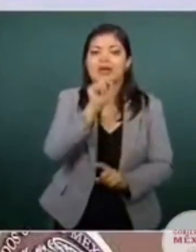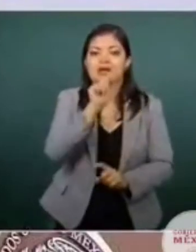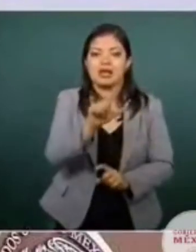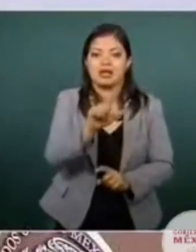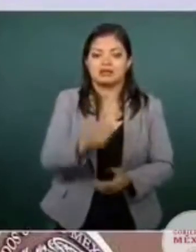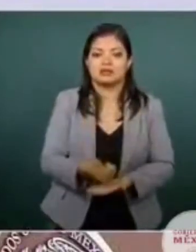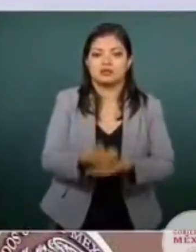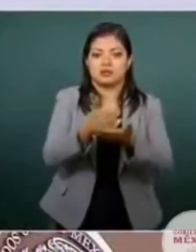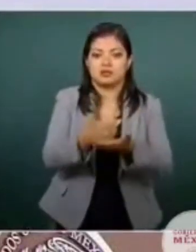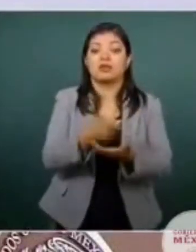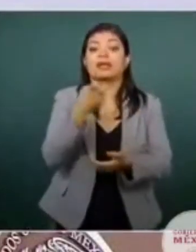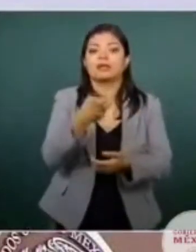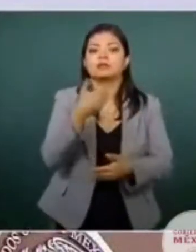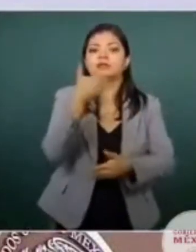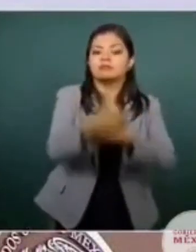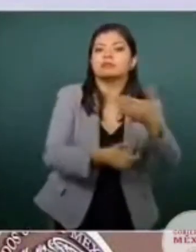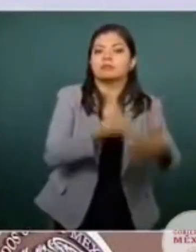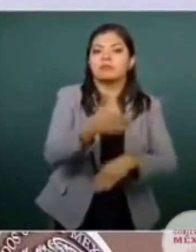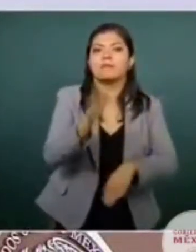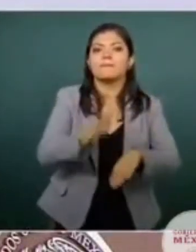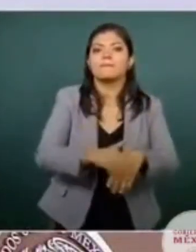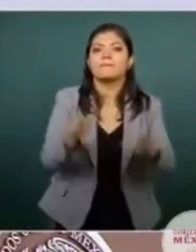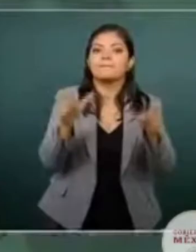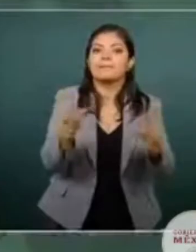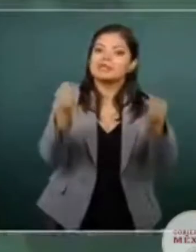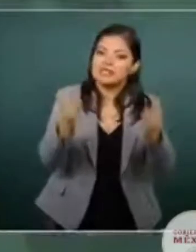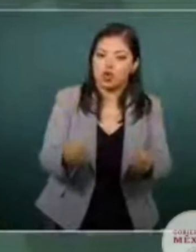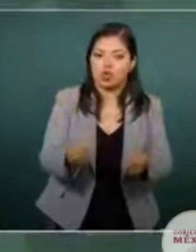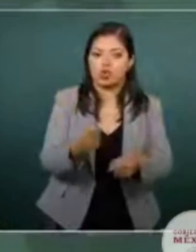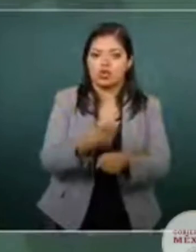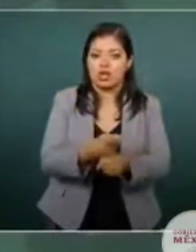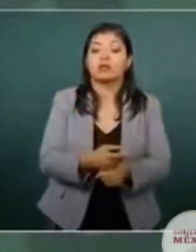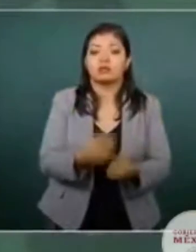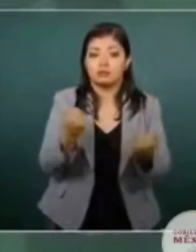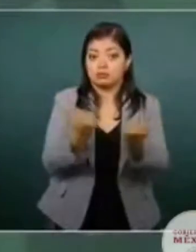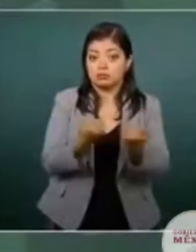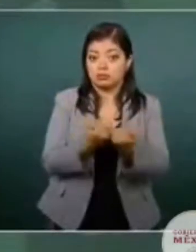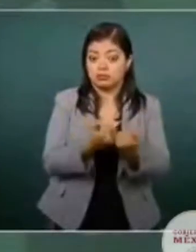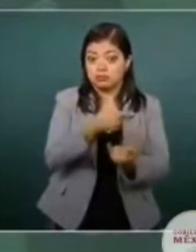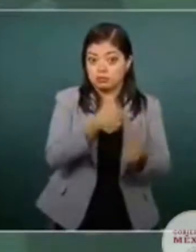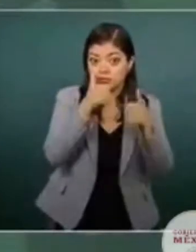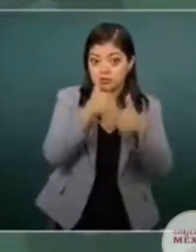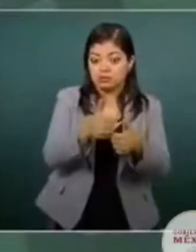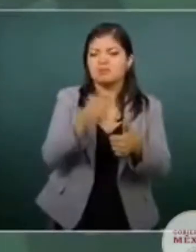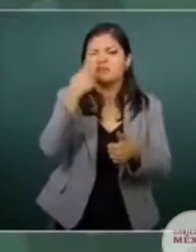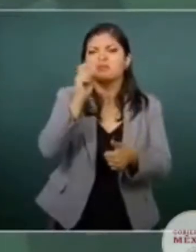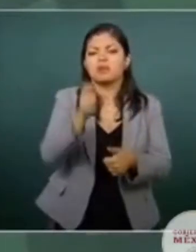que genere condiciones de seguridad y que estando ahí atienda la problemática